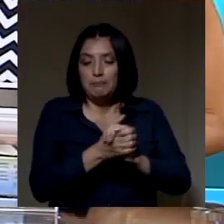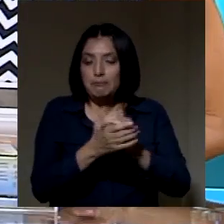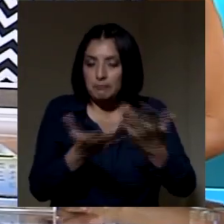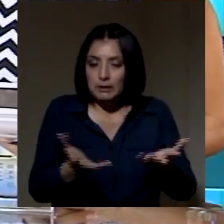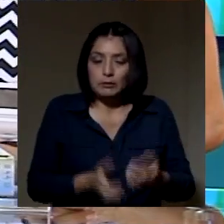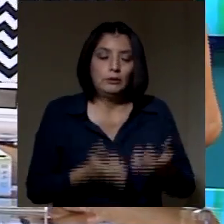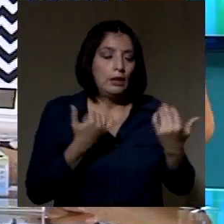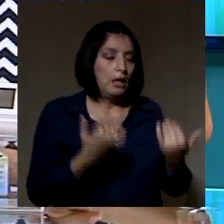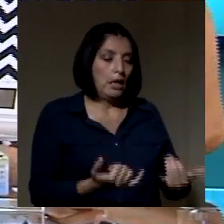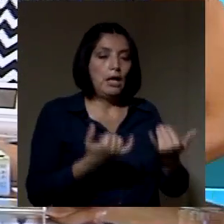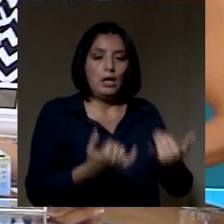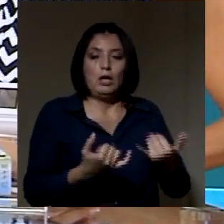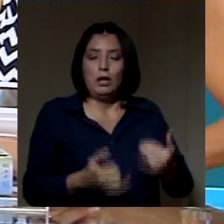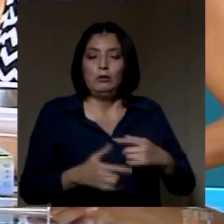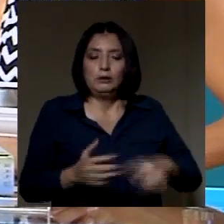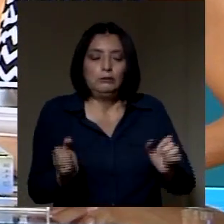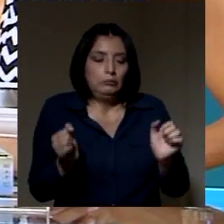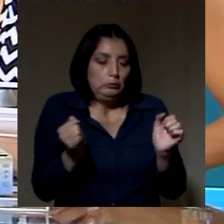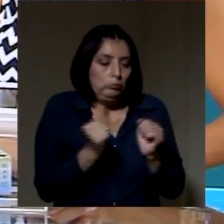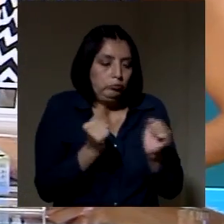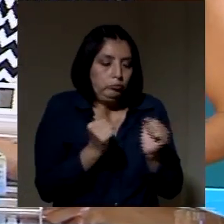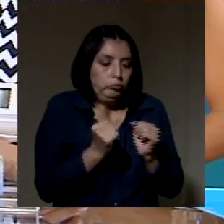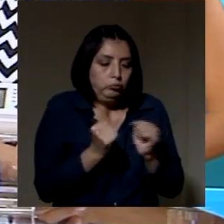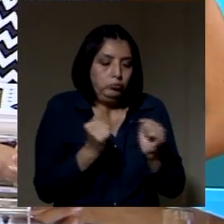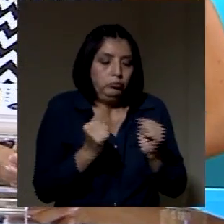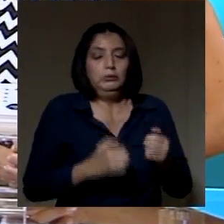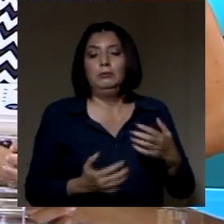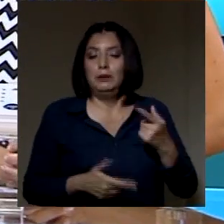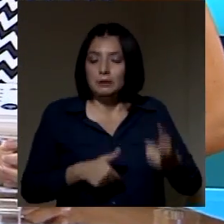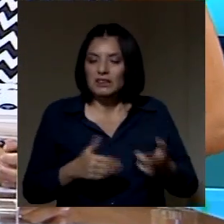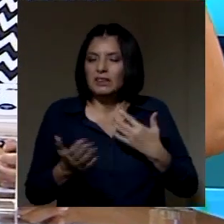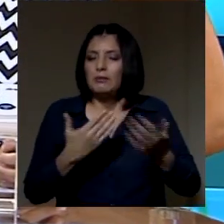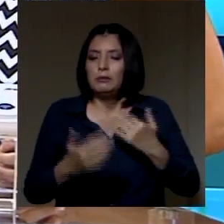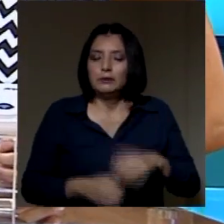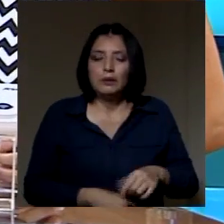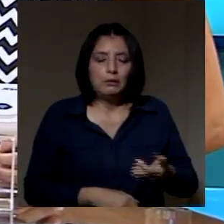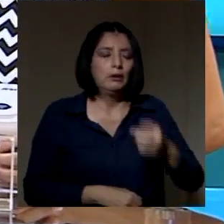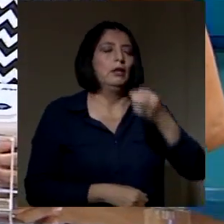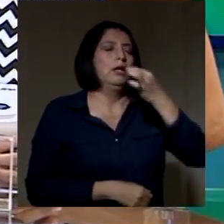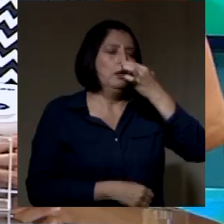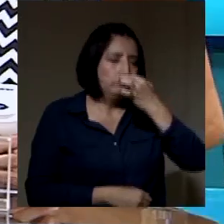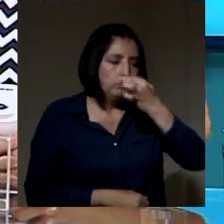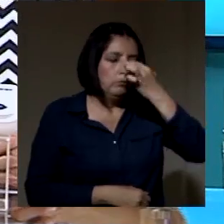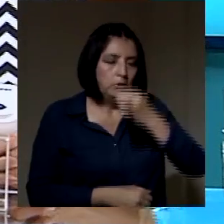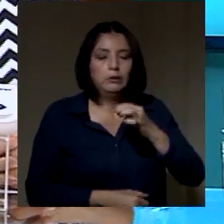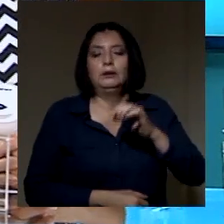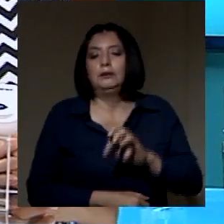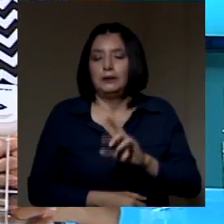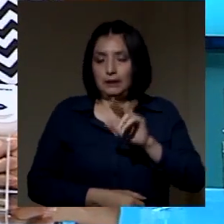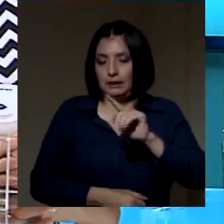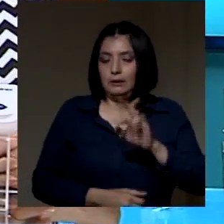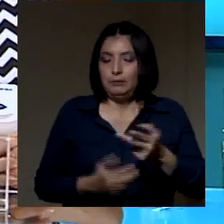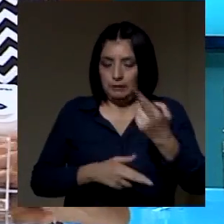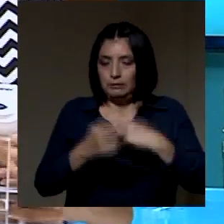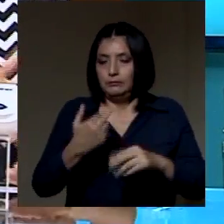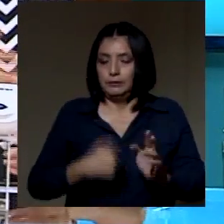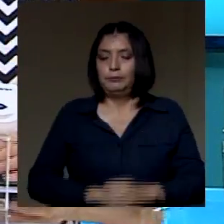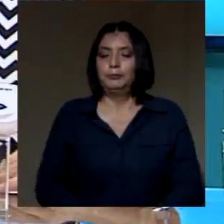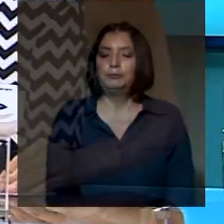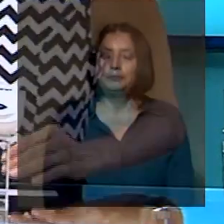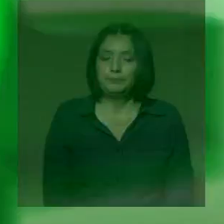hoy que estamos en pleno invierno. Vamos a hablar del resfrío común y la gripe, así que no se mueva, ya volvemos.